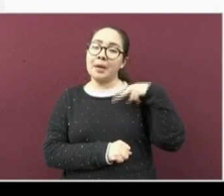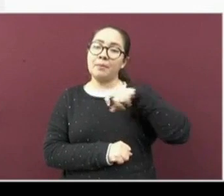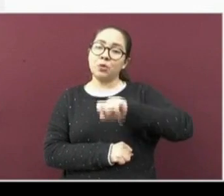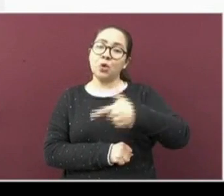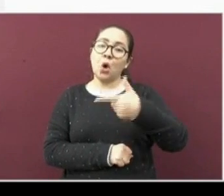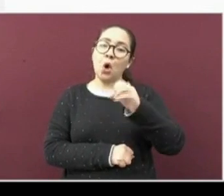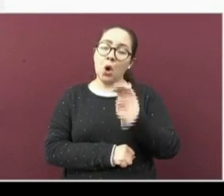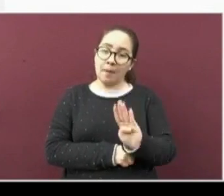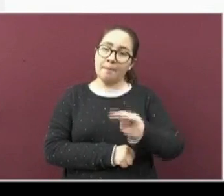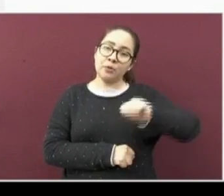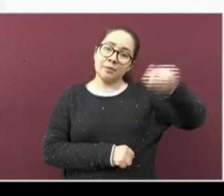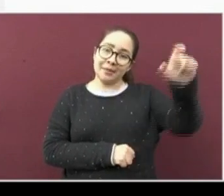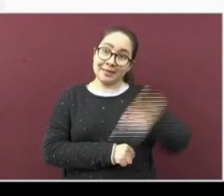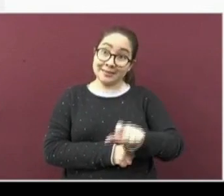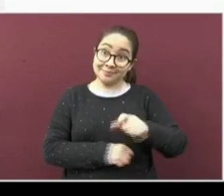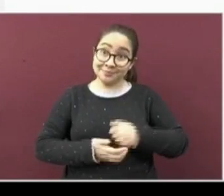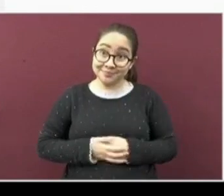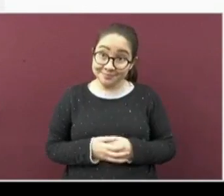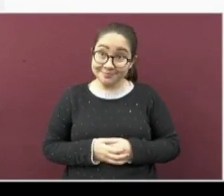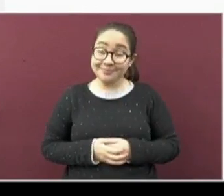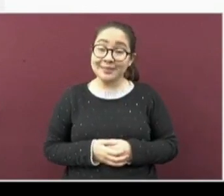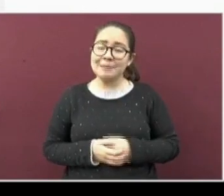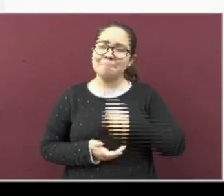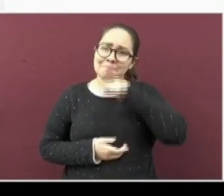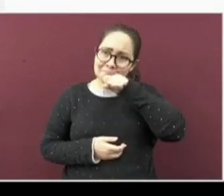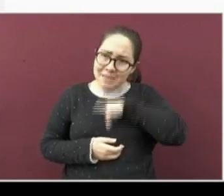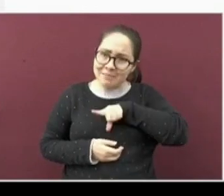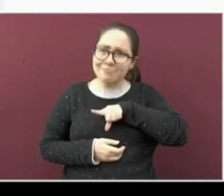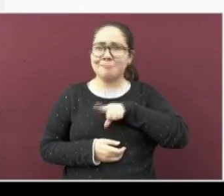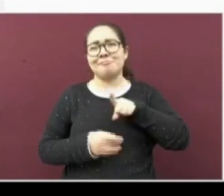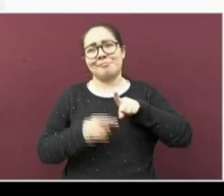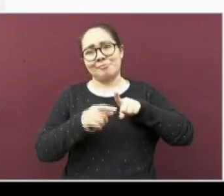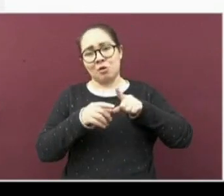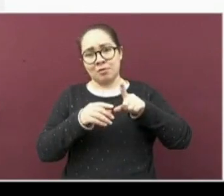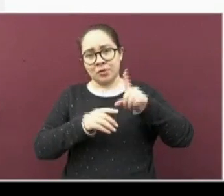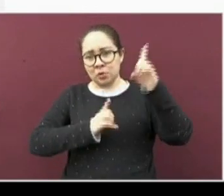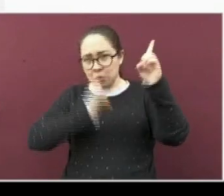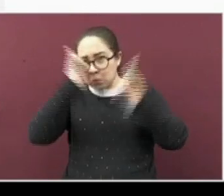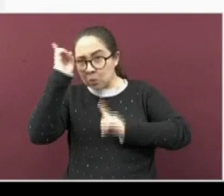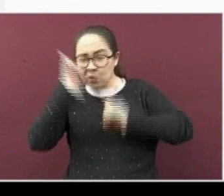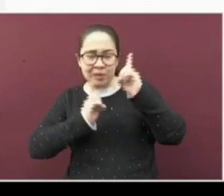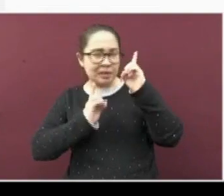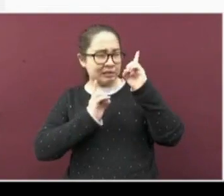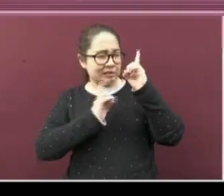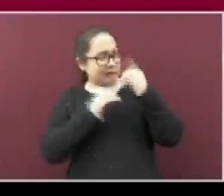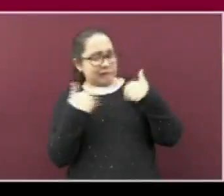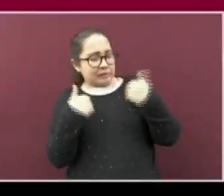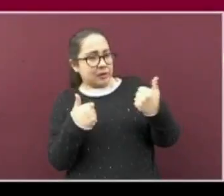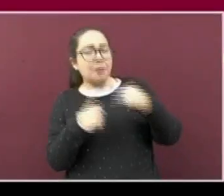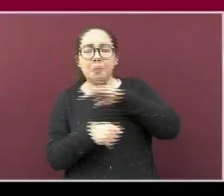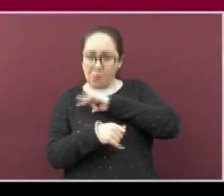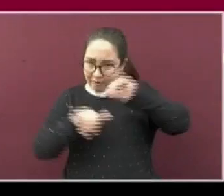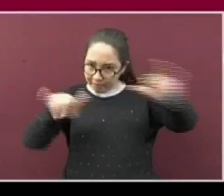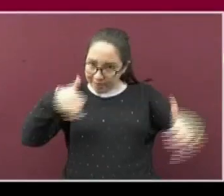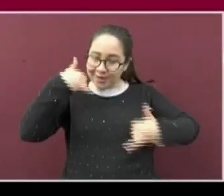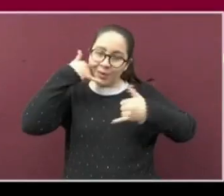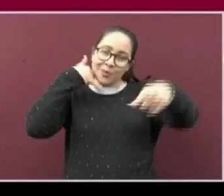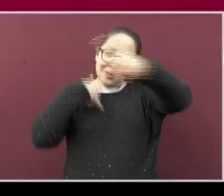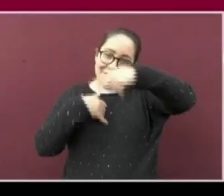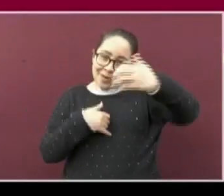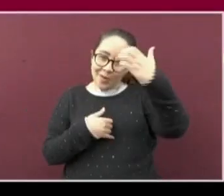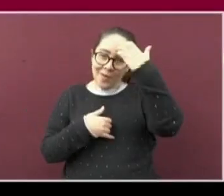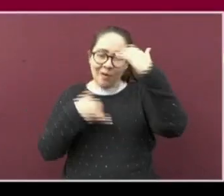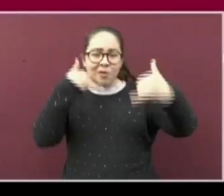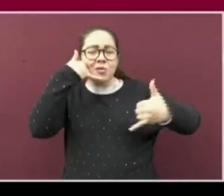.gov.mx. Así como aclarar dudas en el teléfono que ya conocen